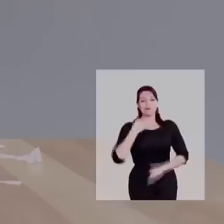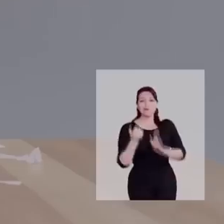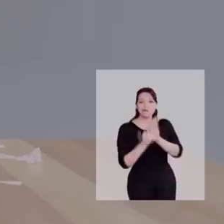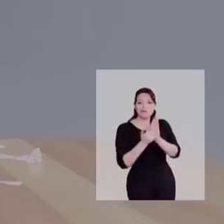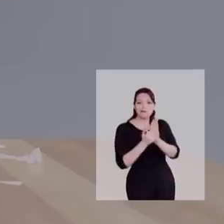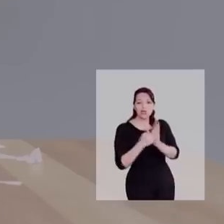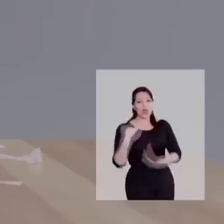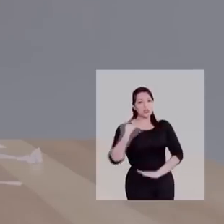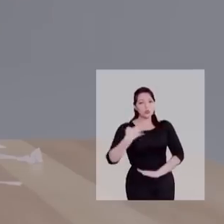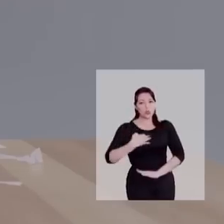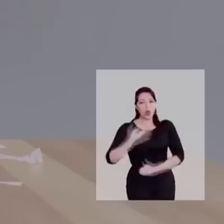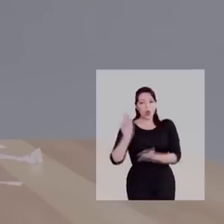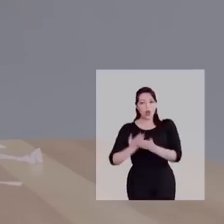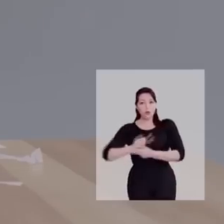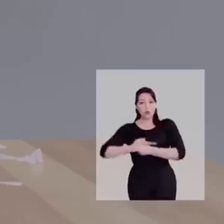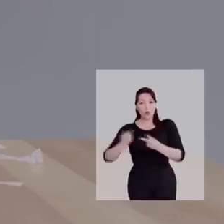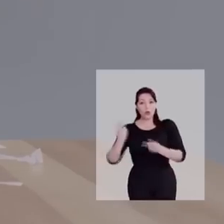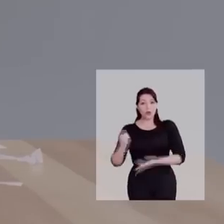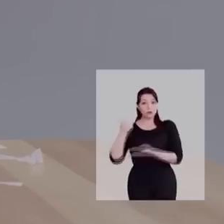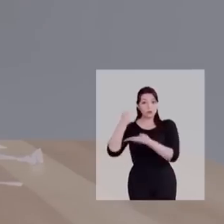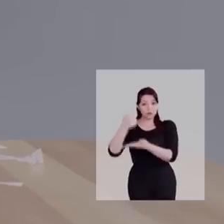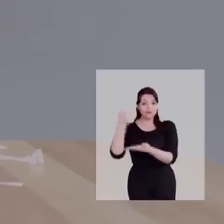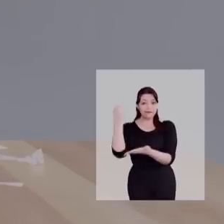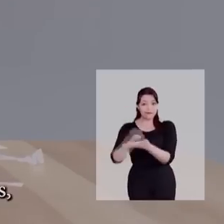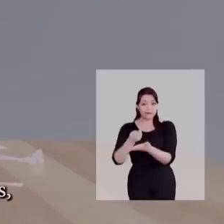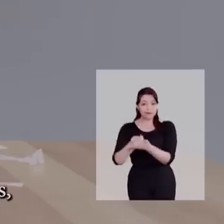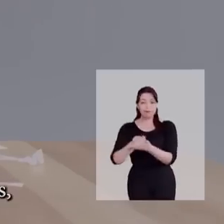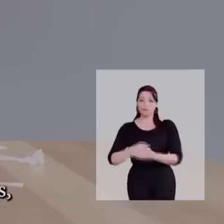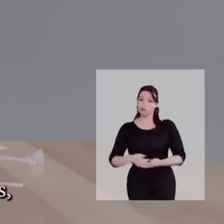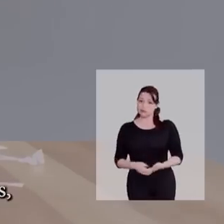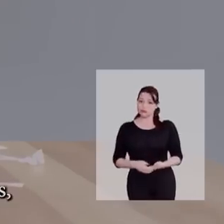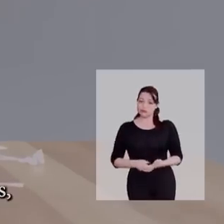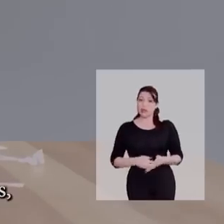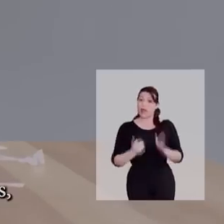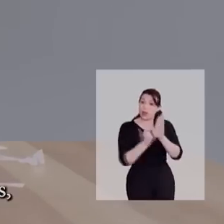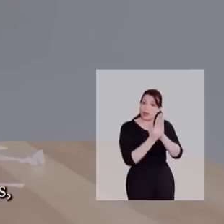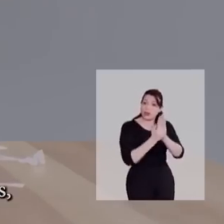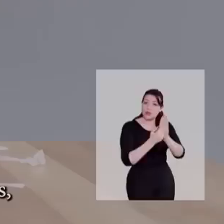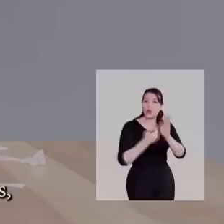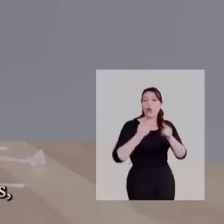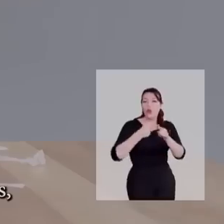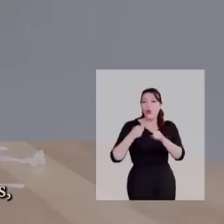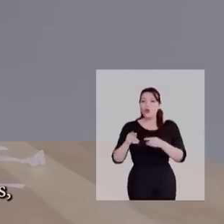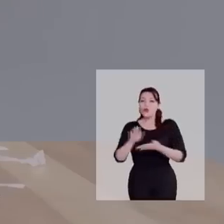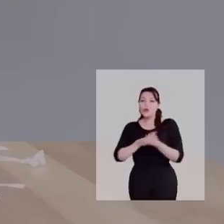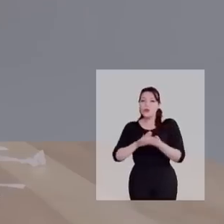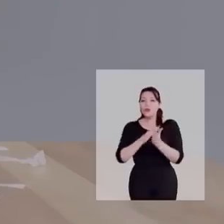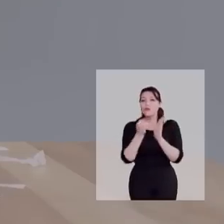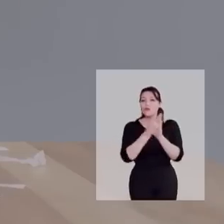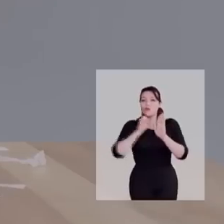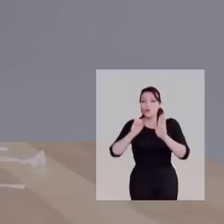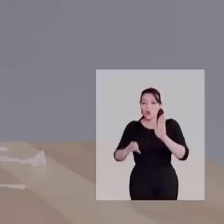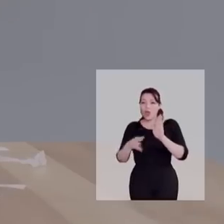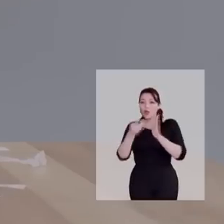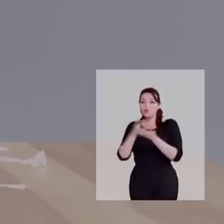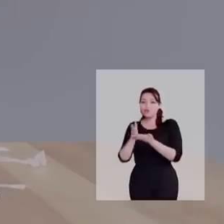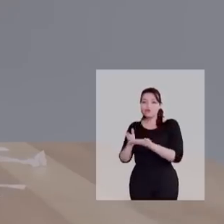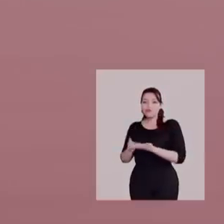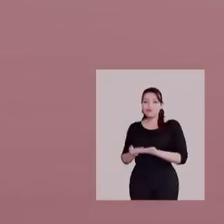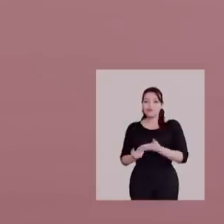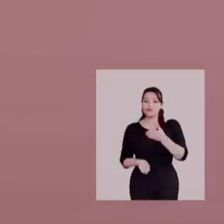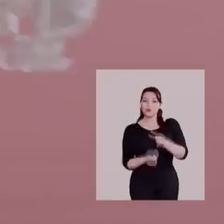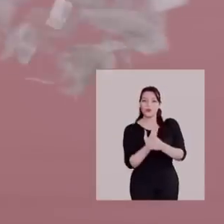solo quedó el que asegura el financiamiento de los colegios estatales. Este artículo es un ejemplo como muchos otros que quedaron fuera de la nueva